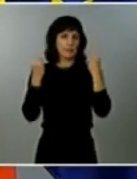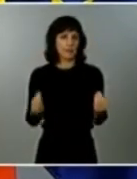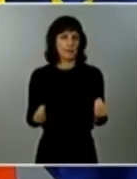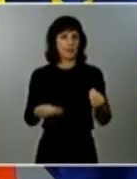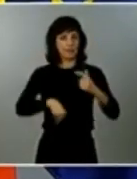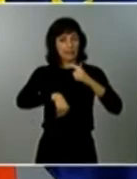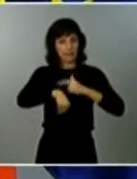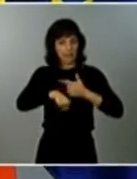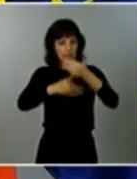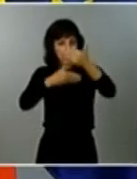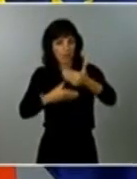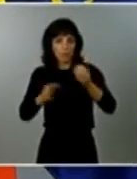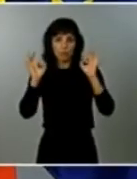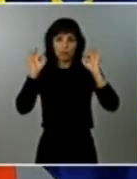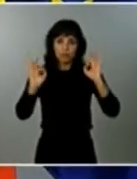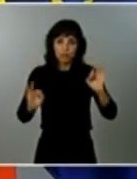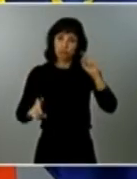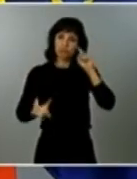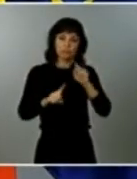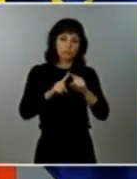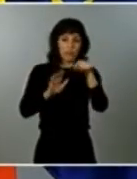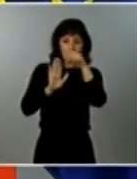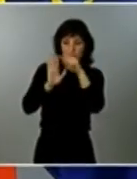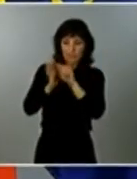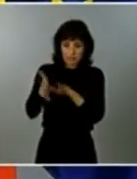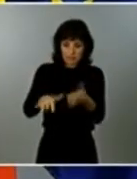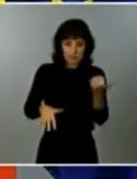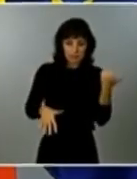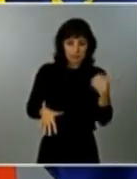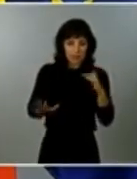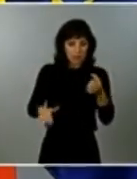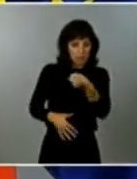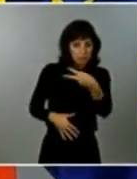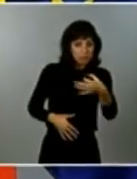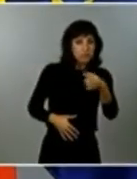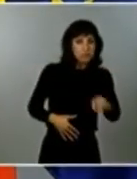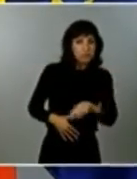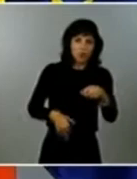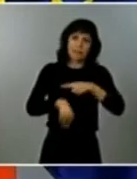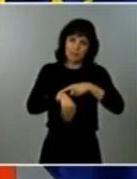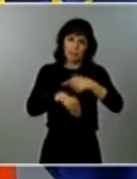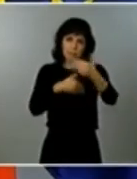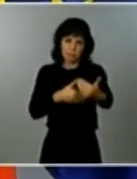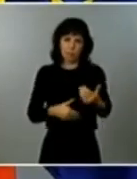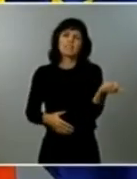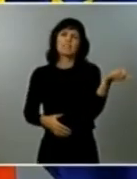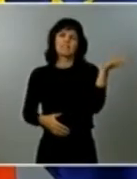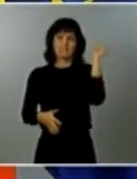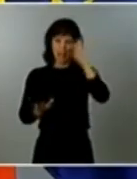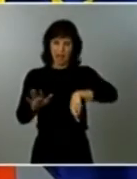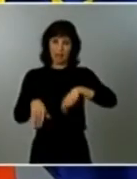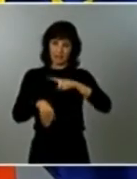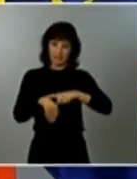Otro de los puntos que se ha tratado en la reunión con las autonomías ha sido el toque de queda, que cada comunidad lo establece en una franja